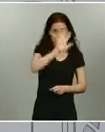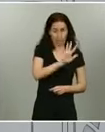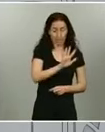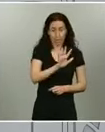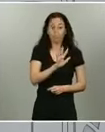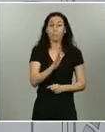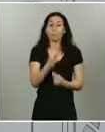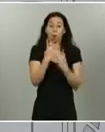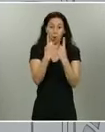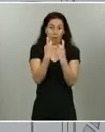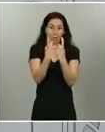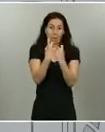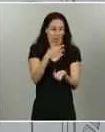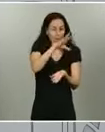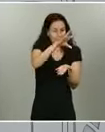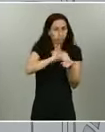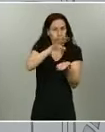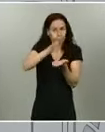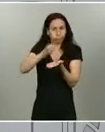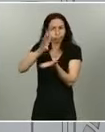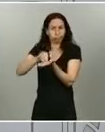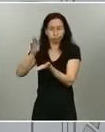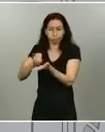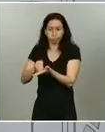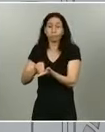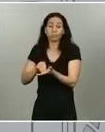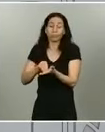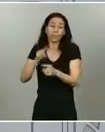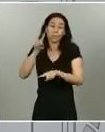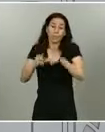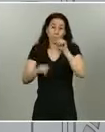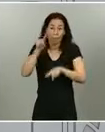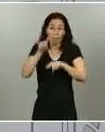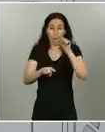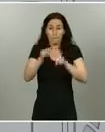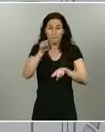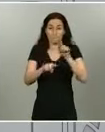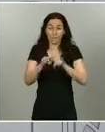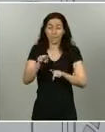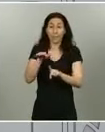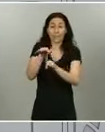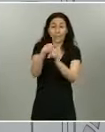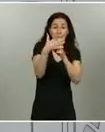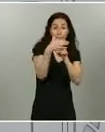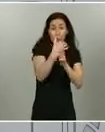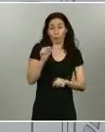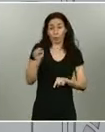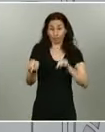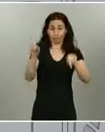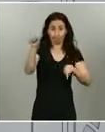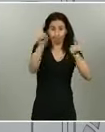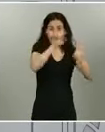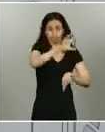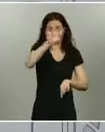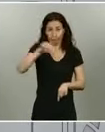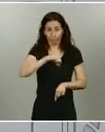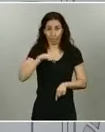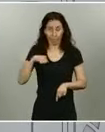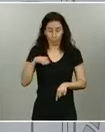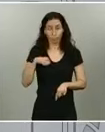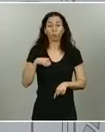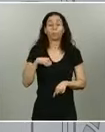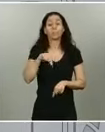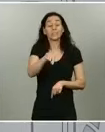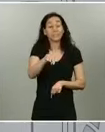de múltiples puntos de origen, de múltiples sectores y que nos van a permitir valorar realmente